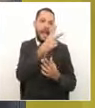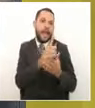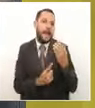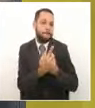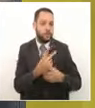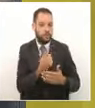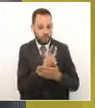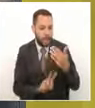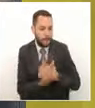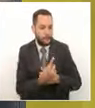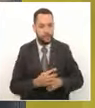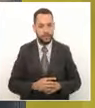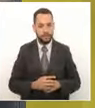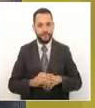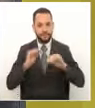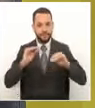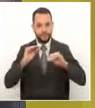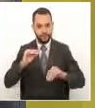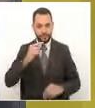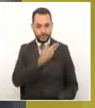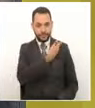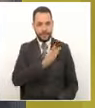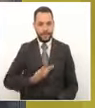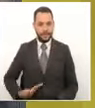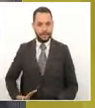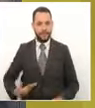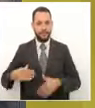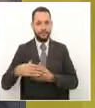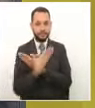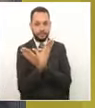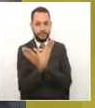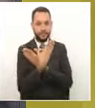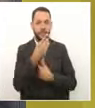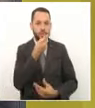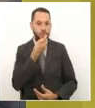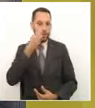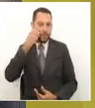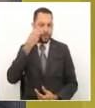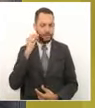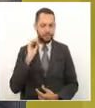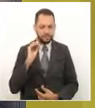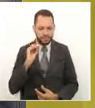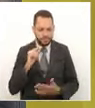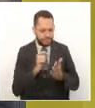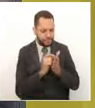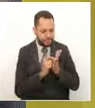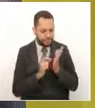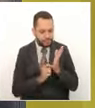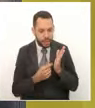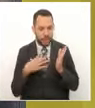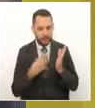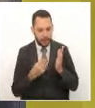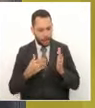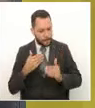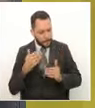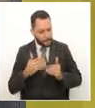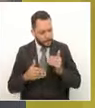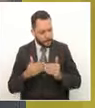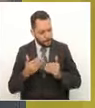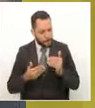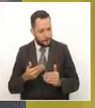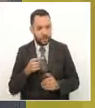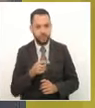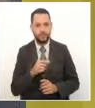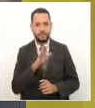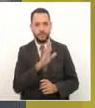Iván Duque hacer desde el gobierno nacional el anuncio. Acá, que es lo que nos circunscribe a nosotros, taxativamente al departamento de Risaralda,